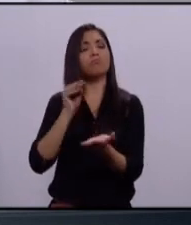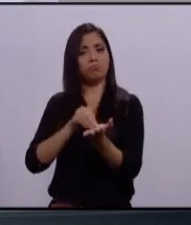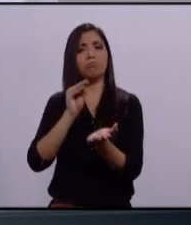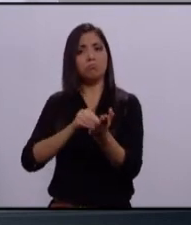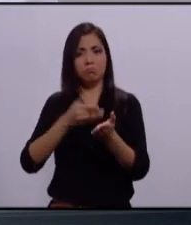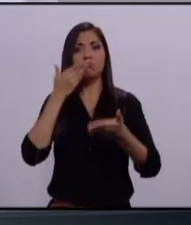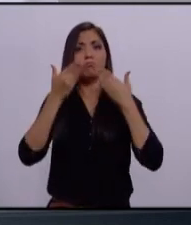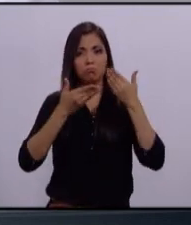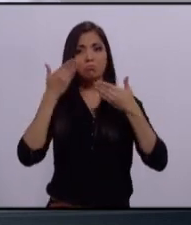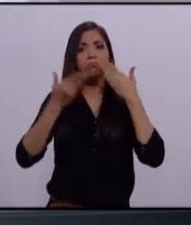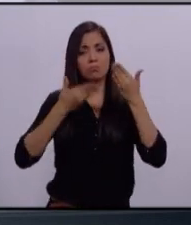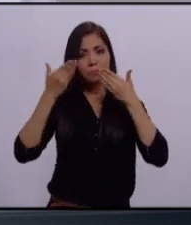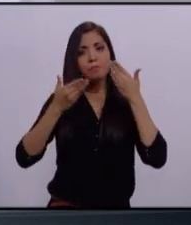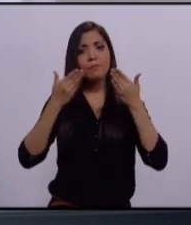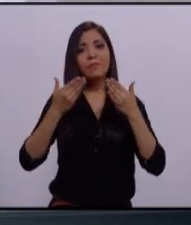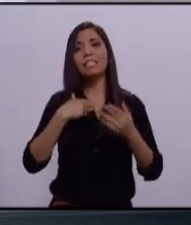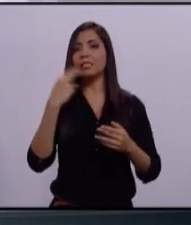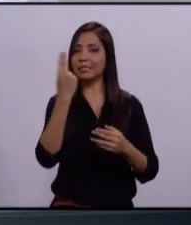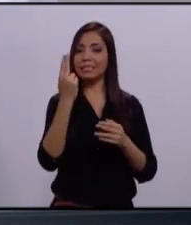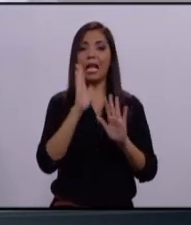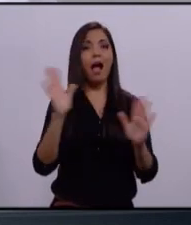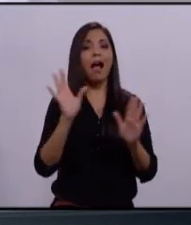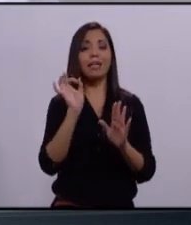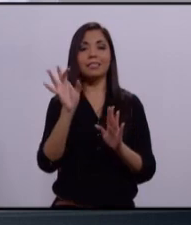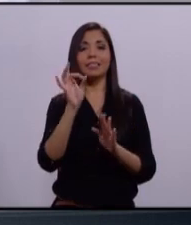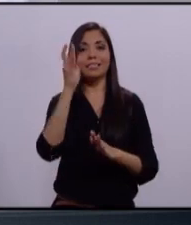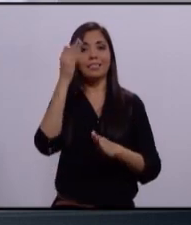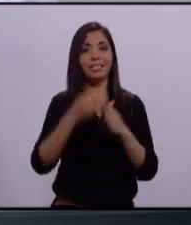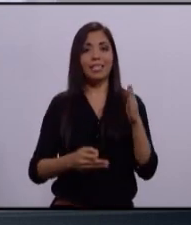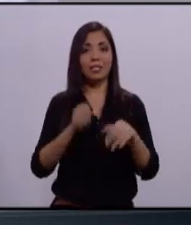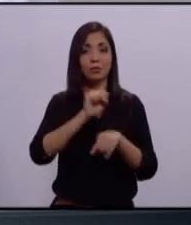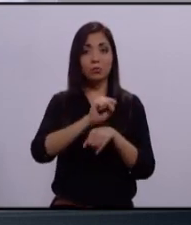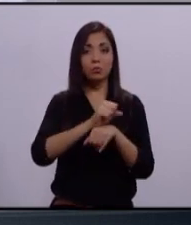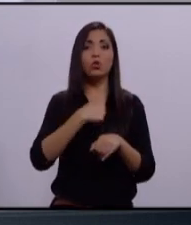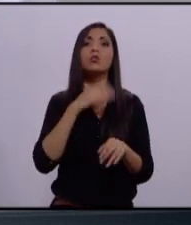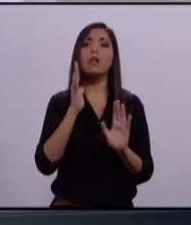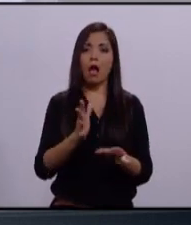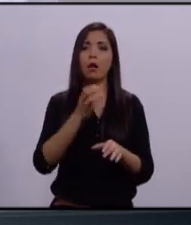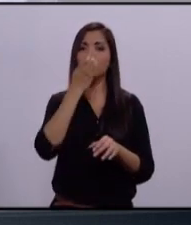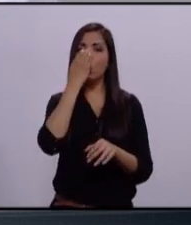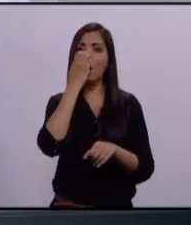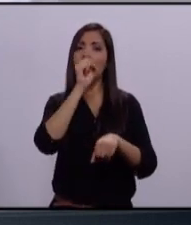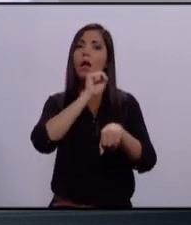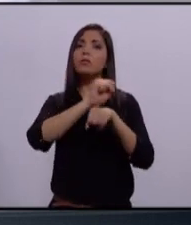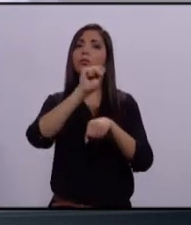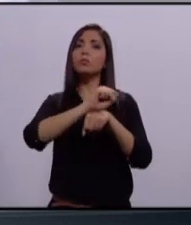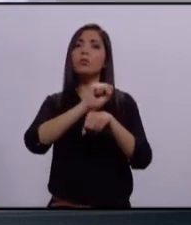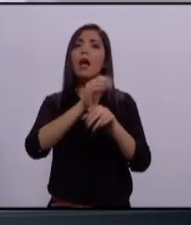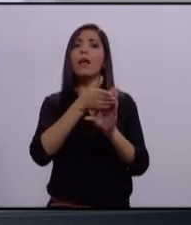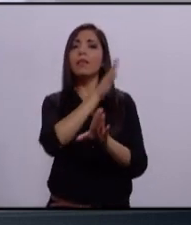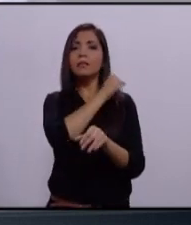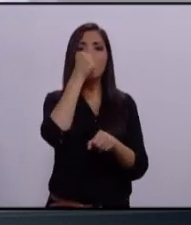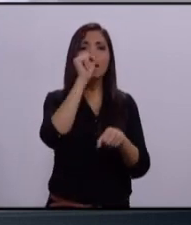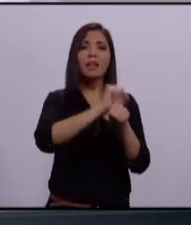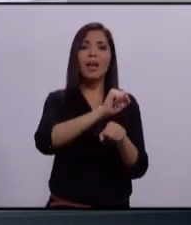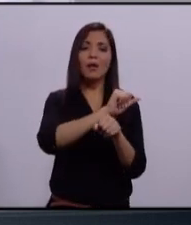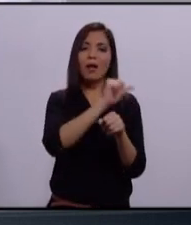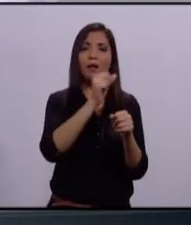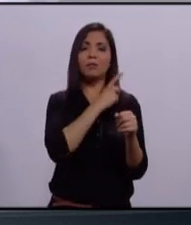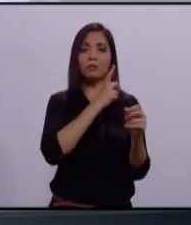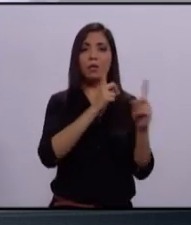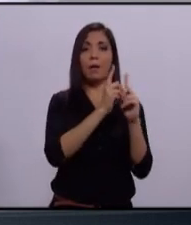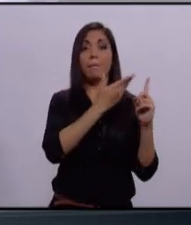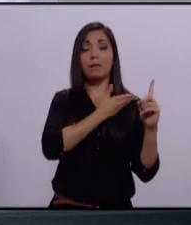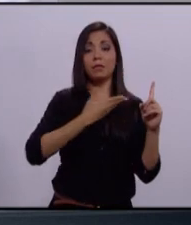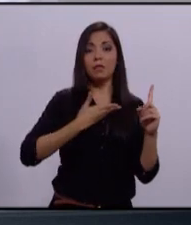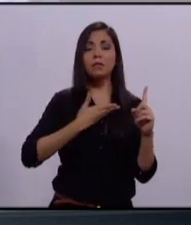nos estamos preparando y estamos terminando ya la secundaria. sido secretario particular de dos presidentes municipales con administraciones exitosas.